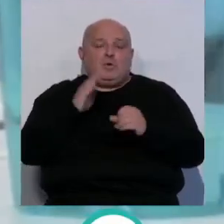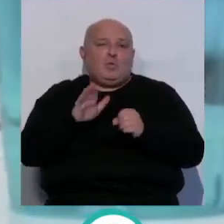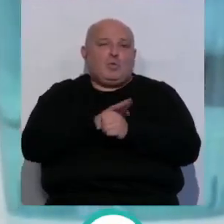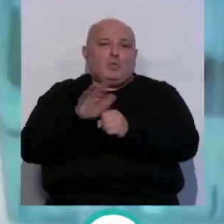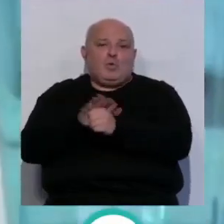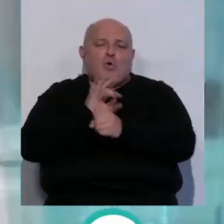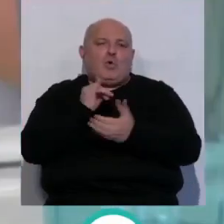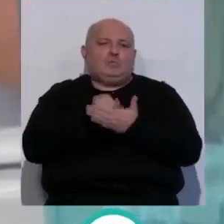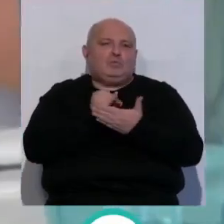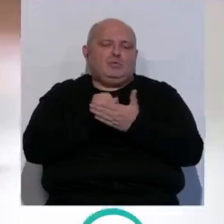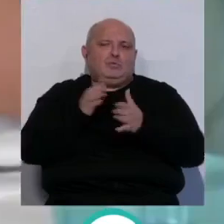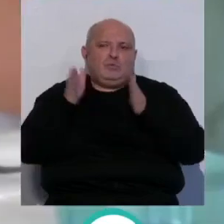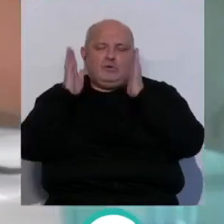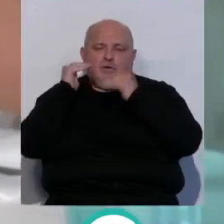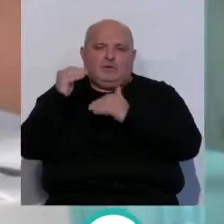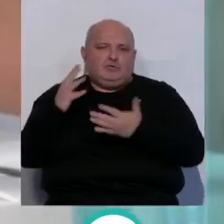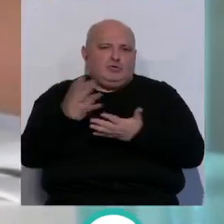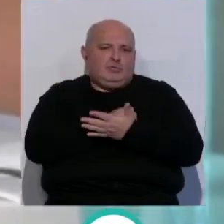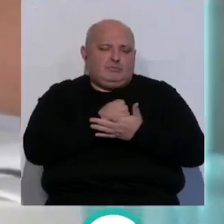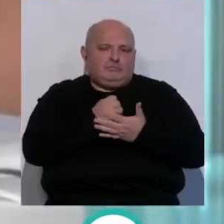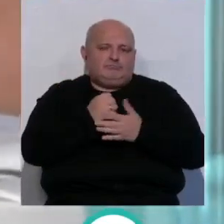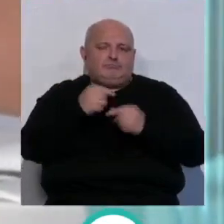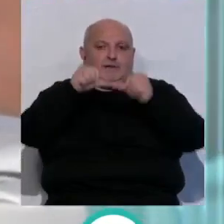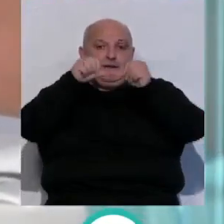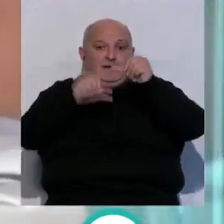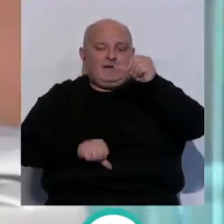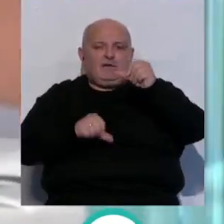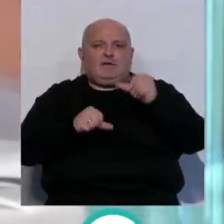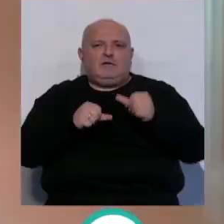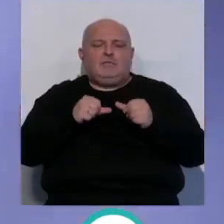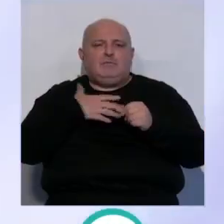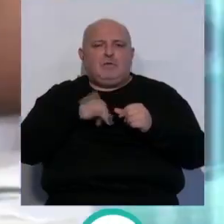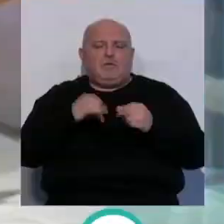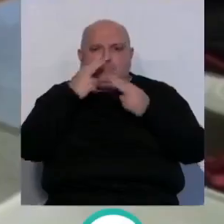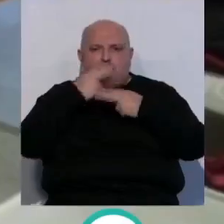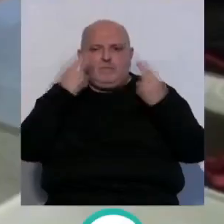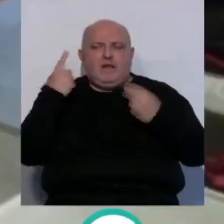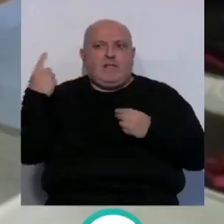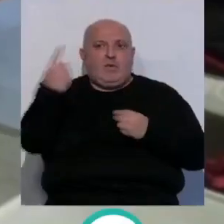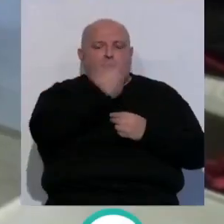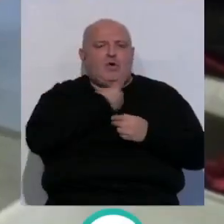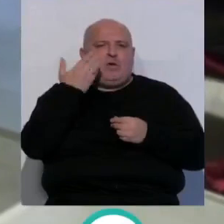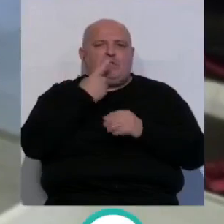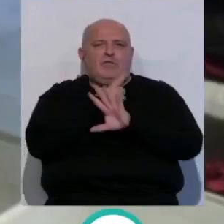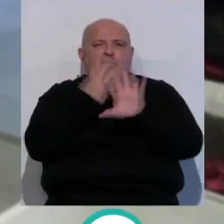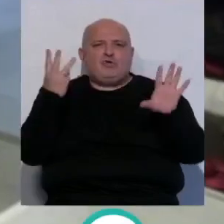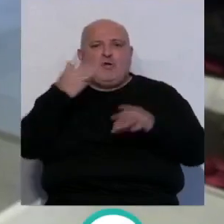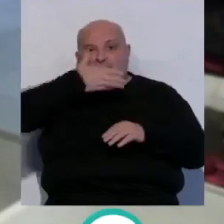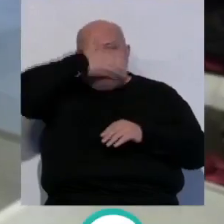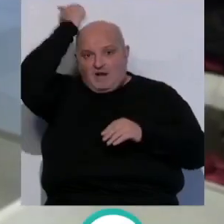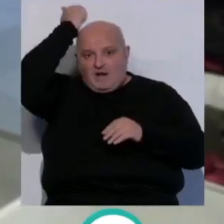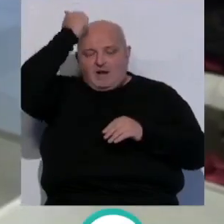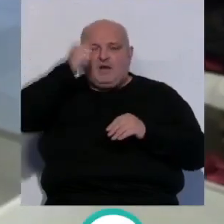institutos para atender todas las solicitudes. La relación de solicitantes será publicada en cada centro educativo el 18 de abril